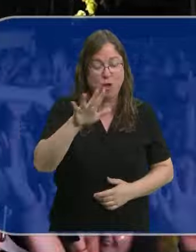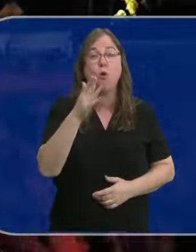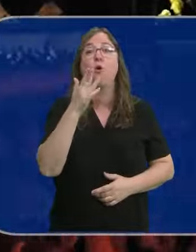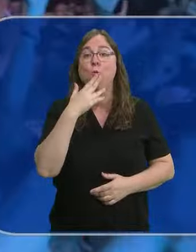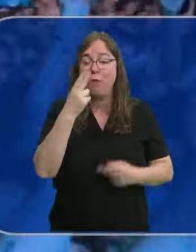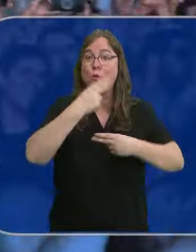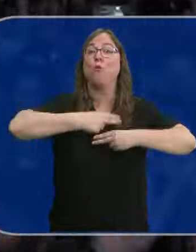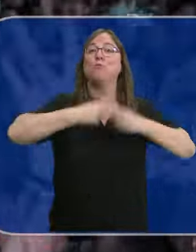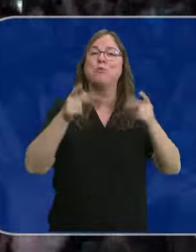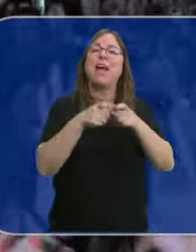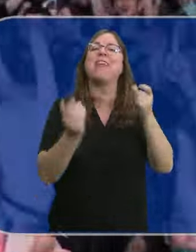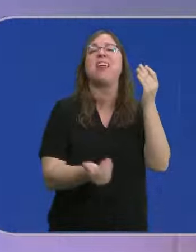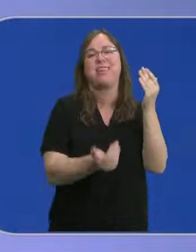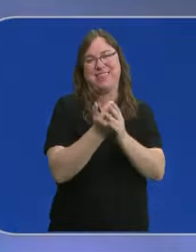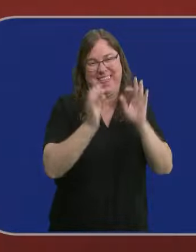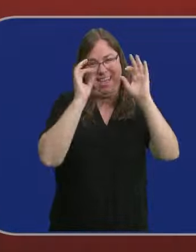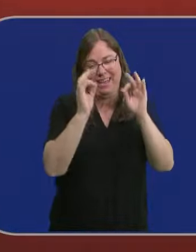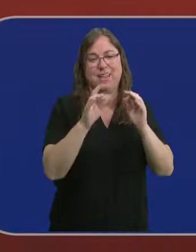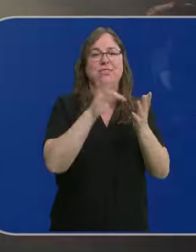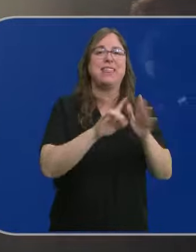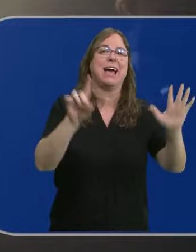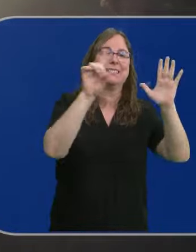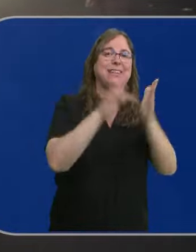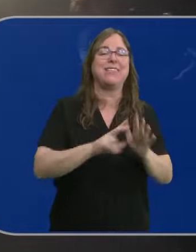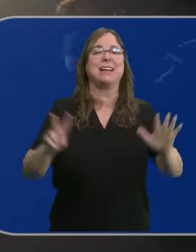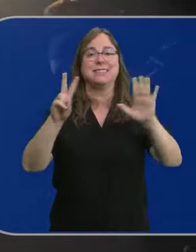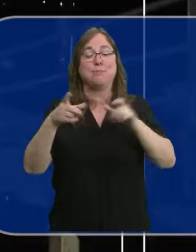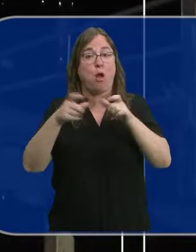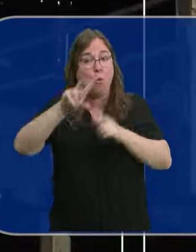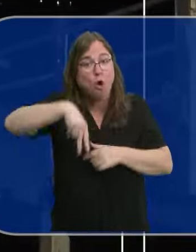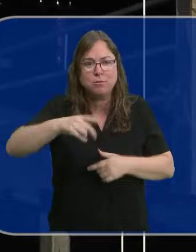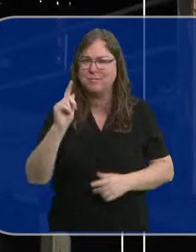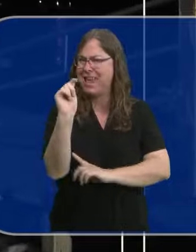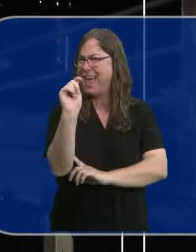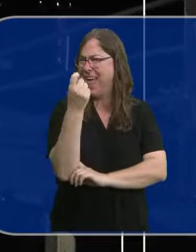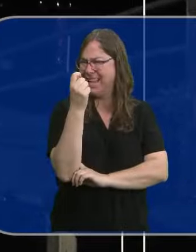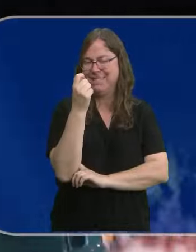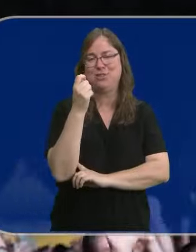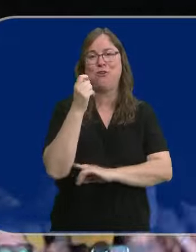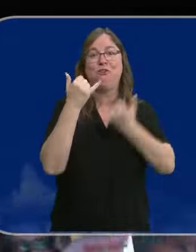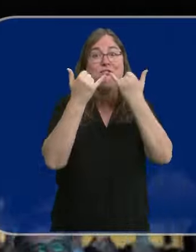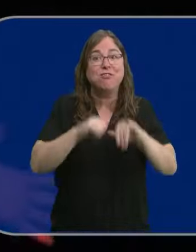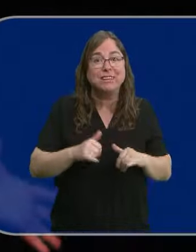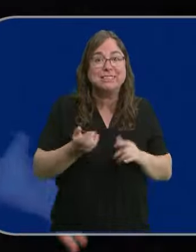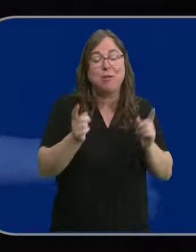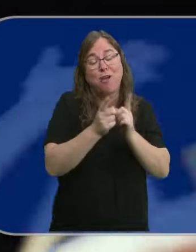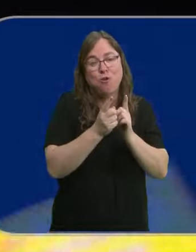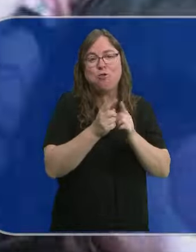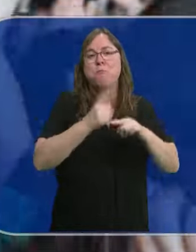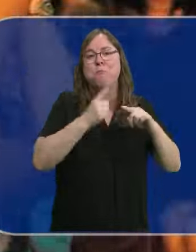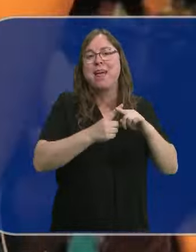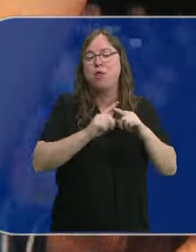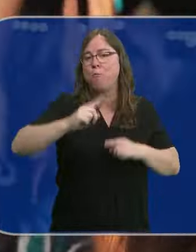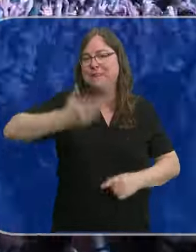saldrán a la venta eso sí las entradas de día para las jornadas del 6 y el 7 de junio. Éxito para el festival de medio formato más importante de España.